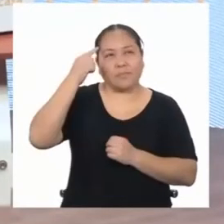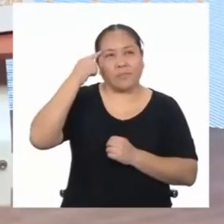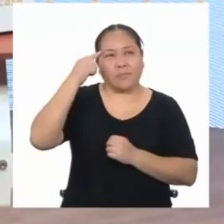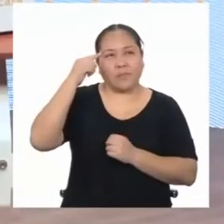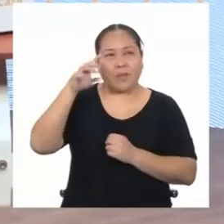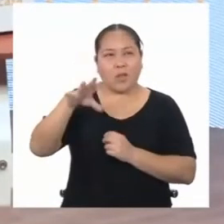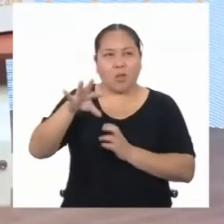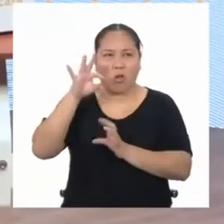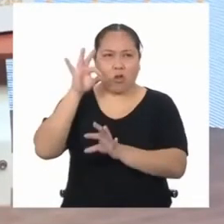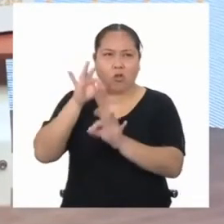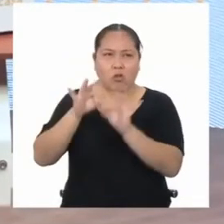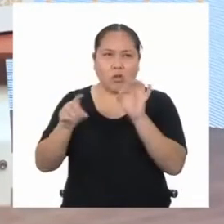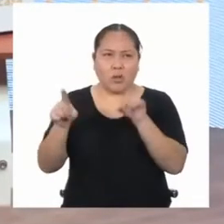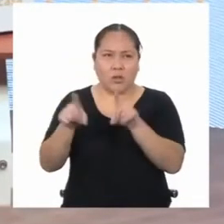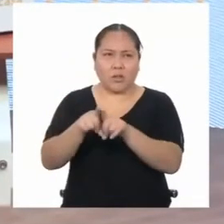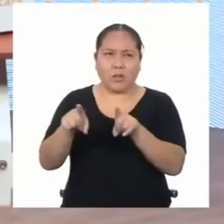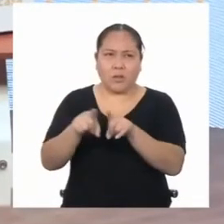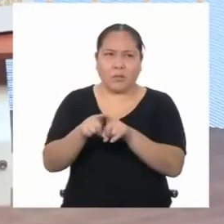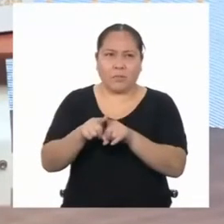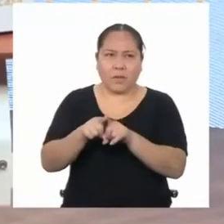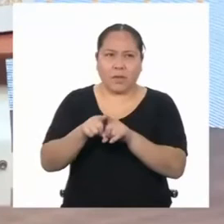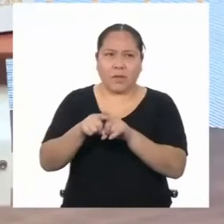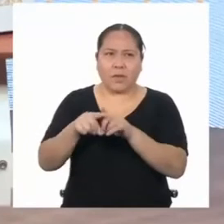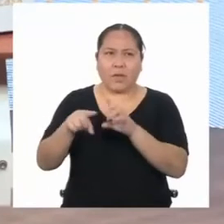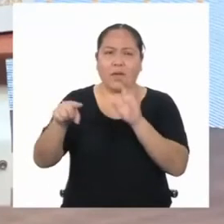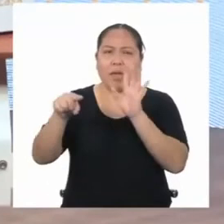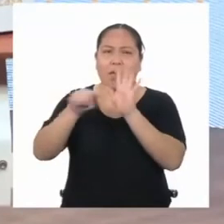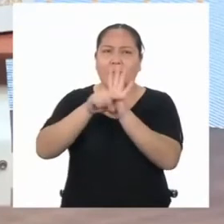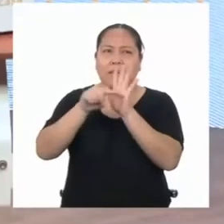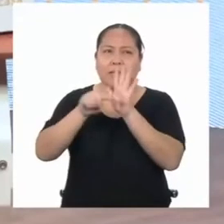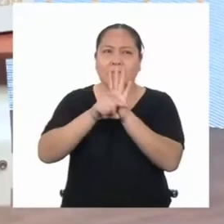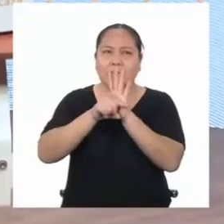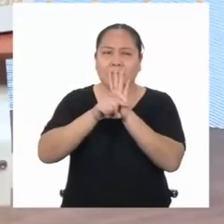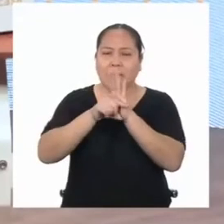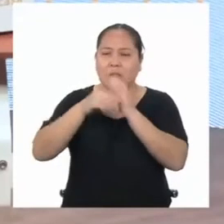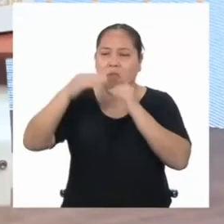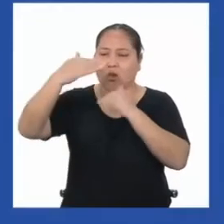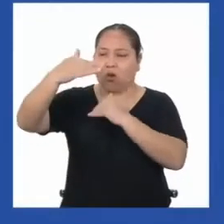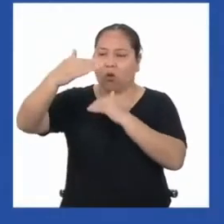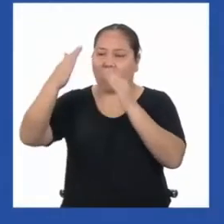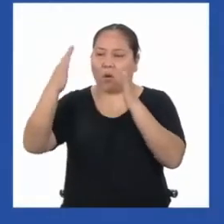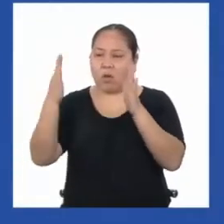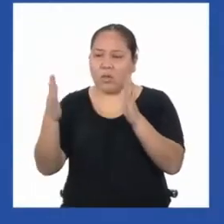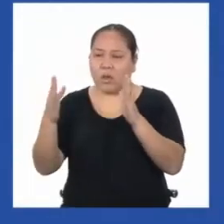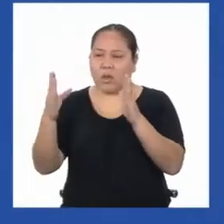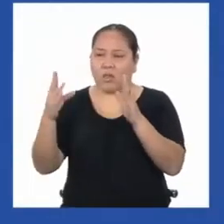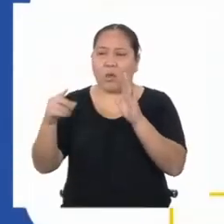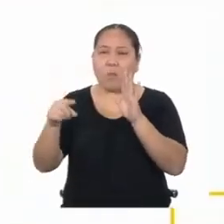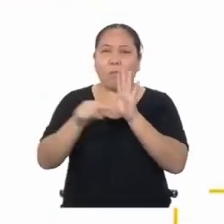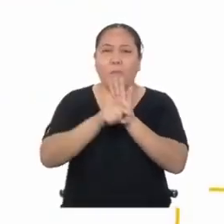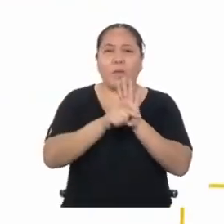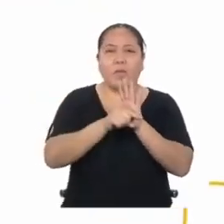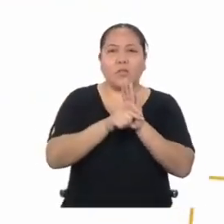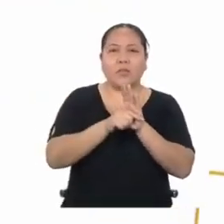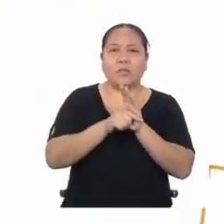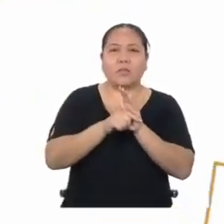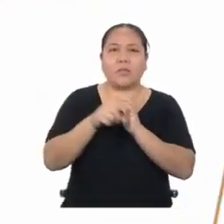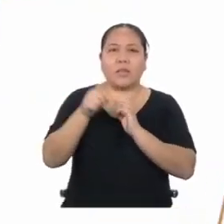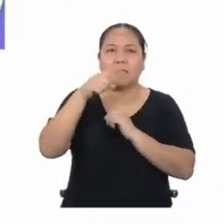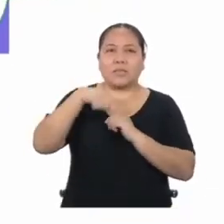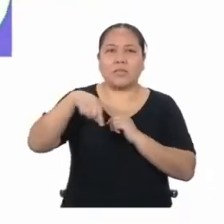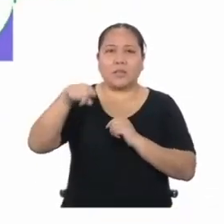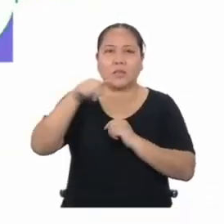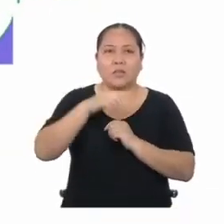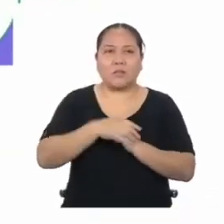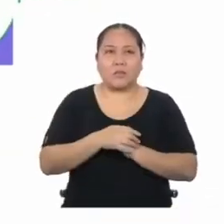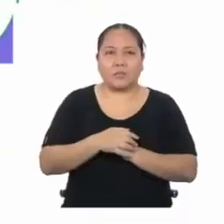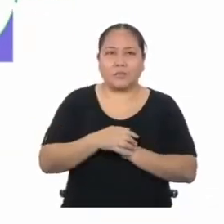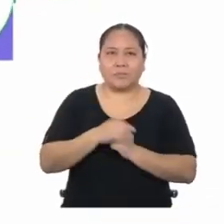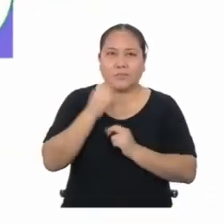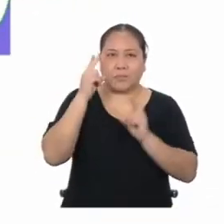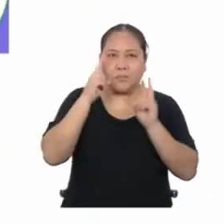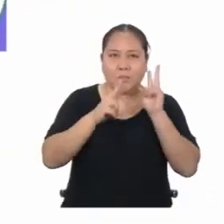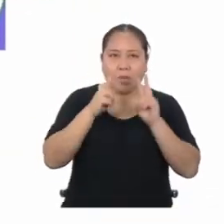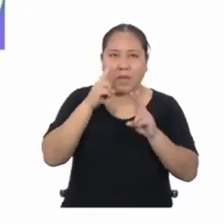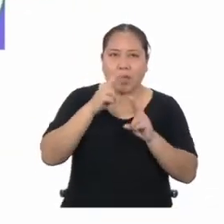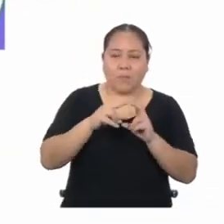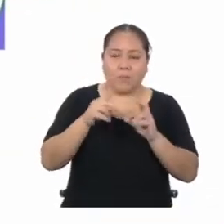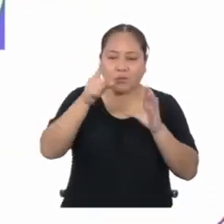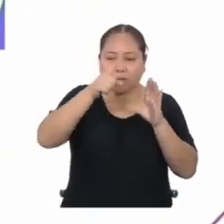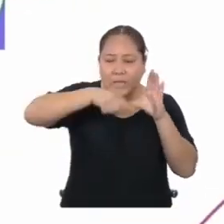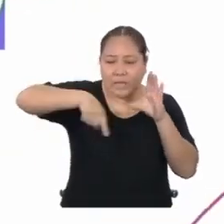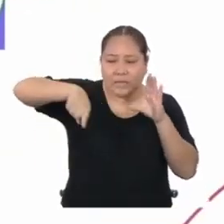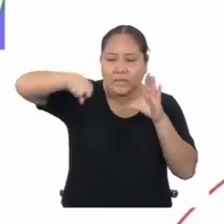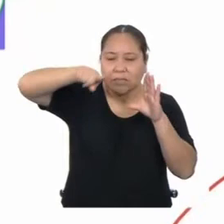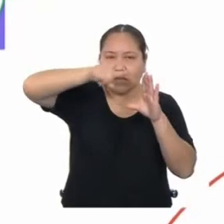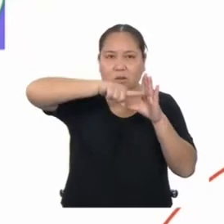encontrarla también restando el área del círculo al área del cuadrado. Entonces, calculemos primero el área del